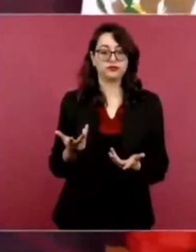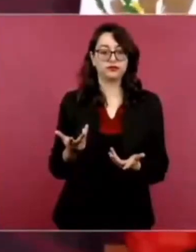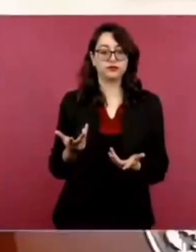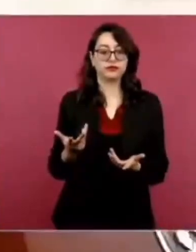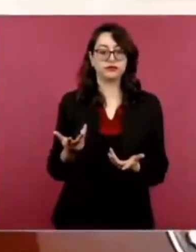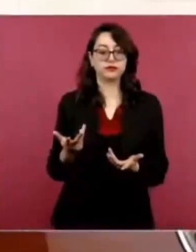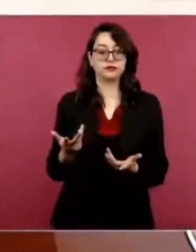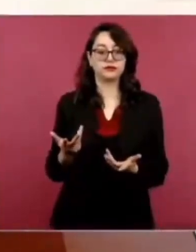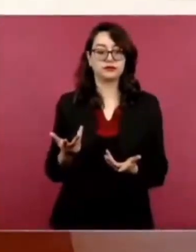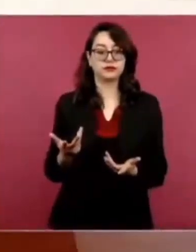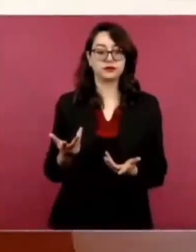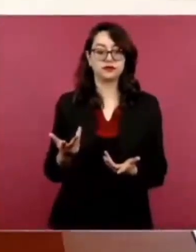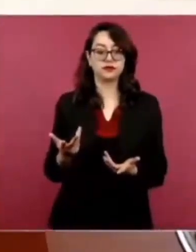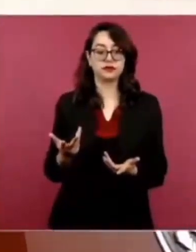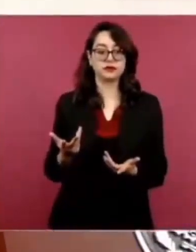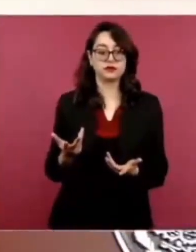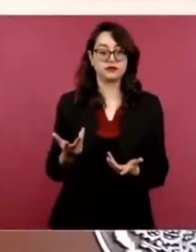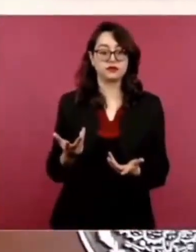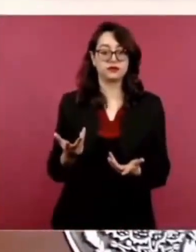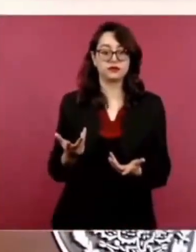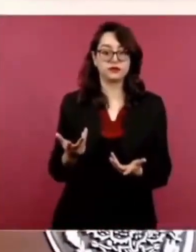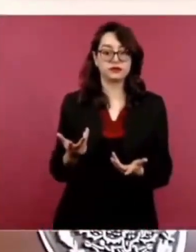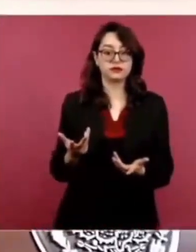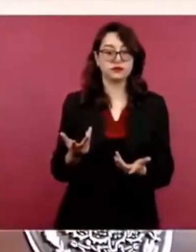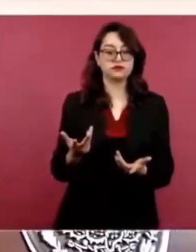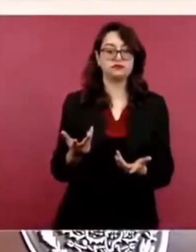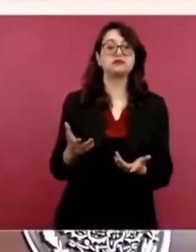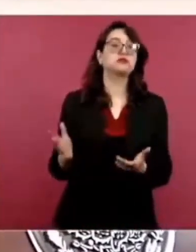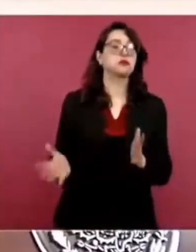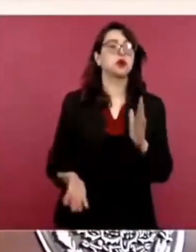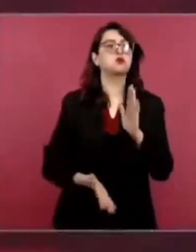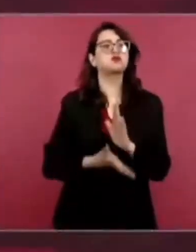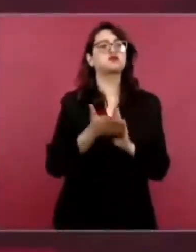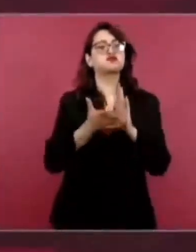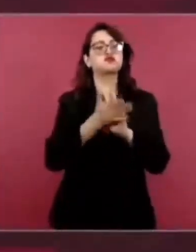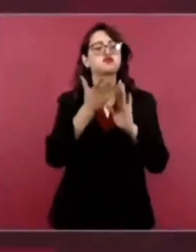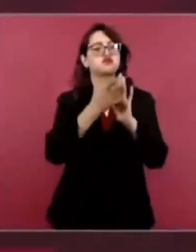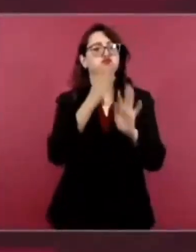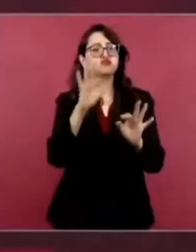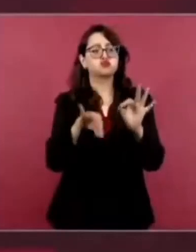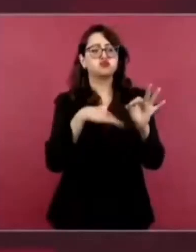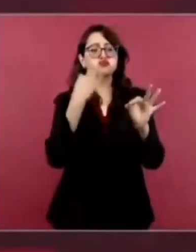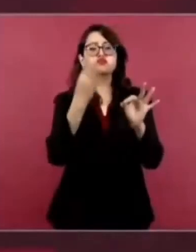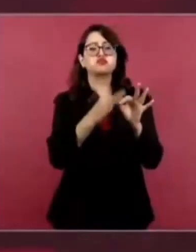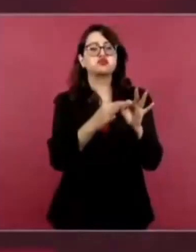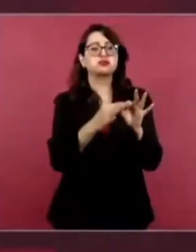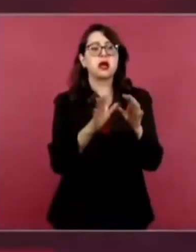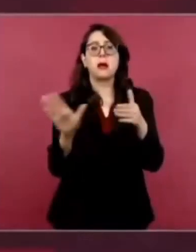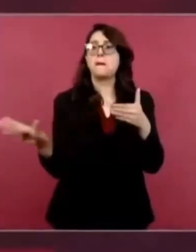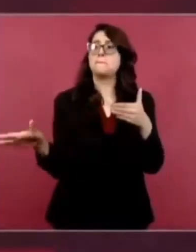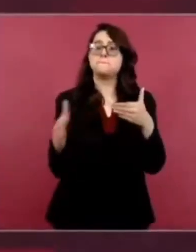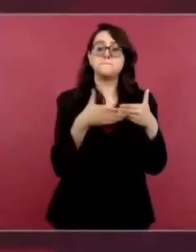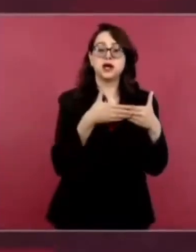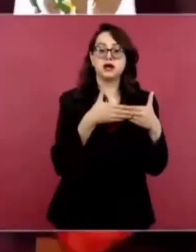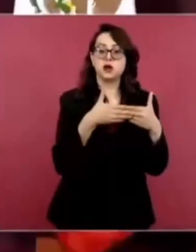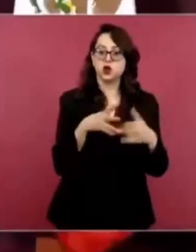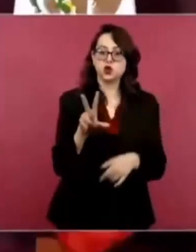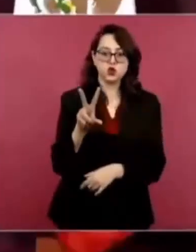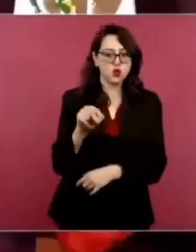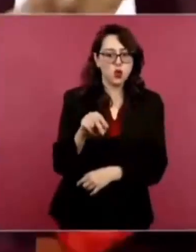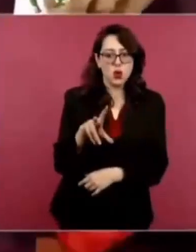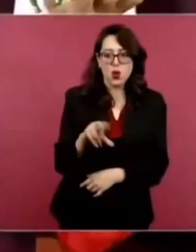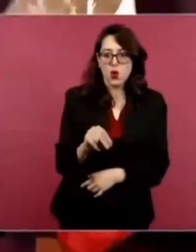queden las obras terminadas, pero sin funcionamiento. Por ejemplo,